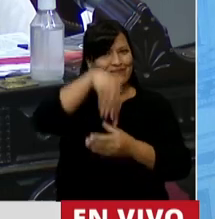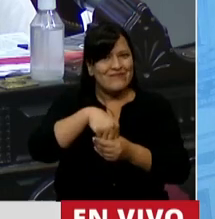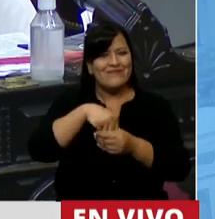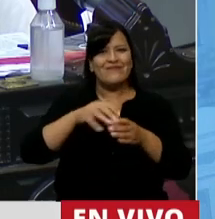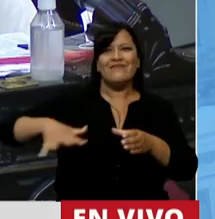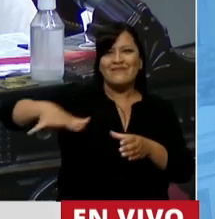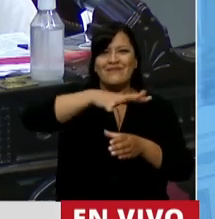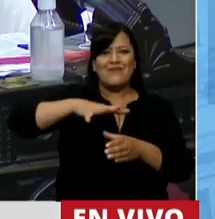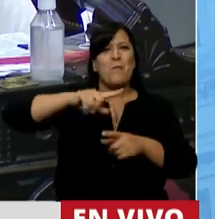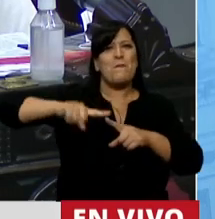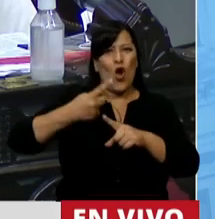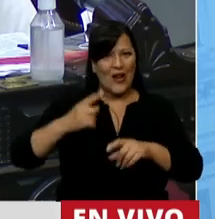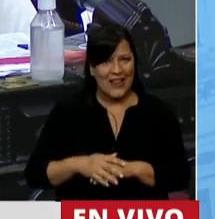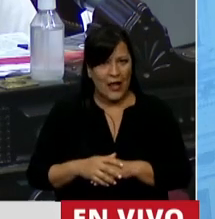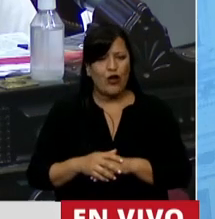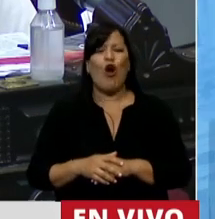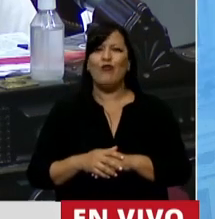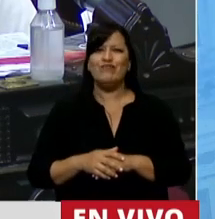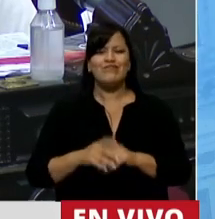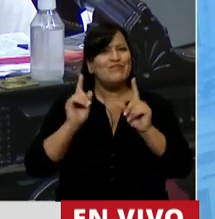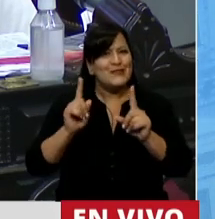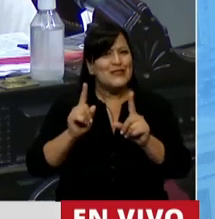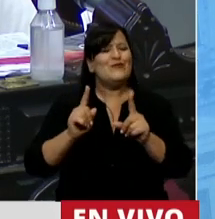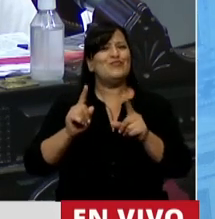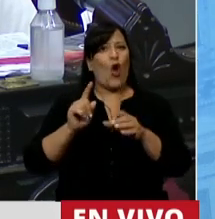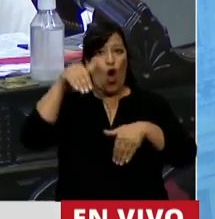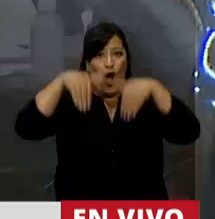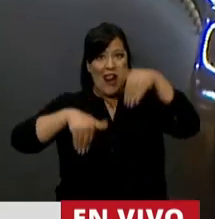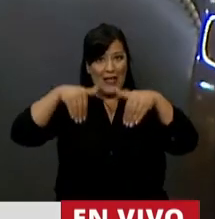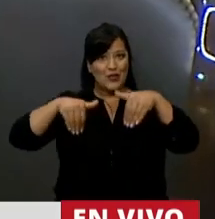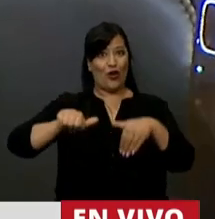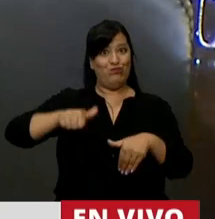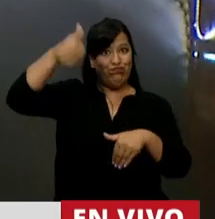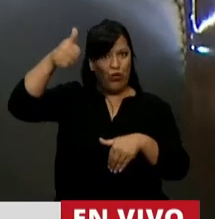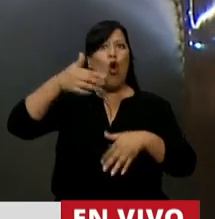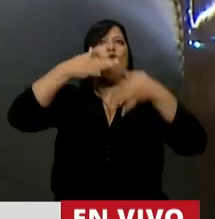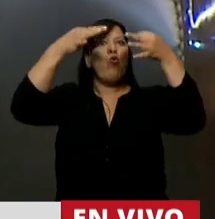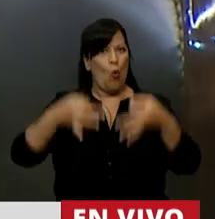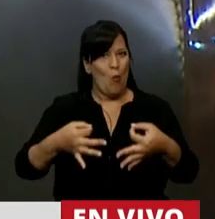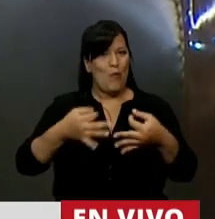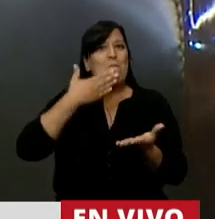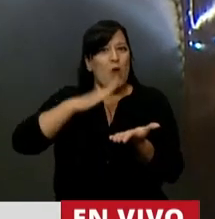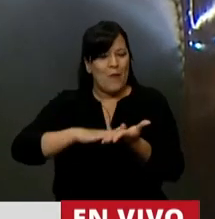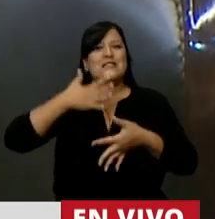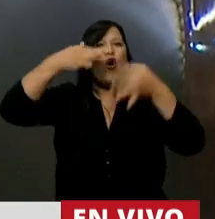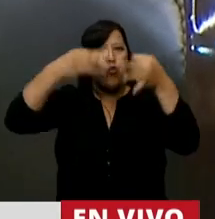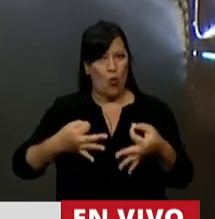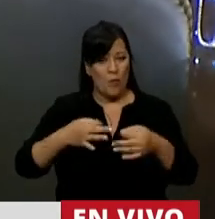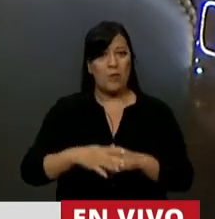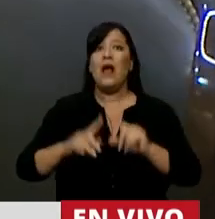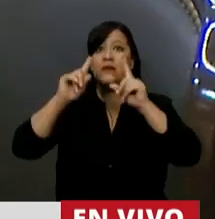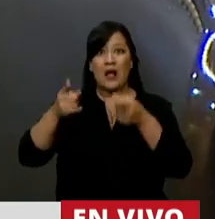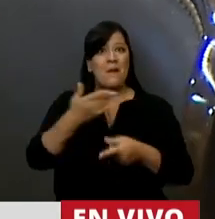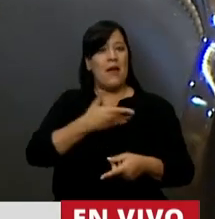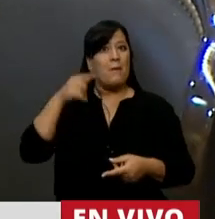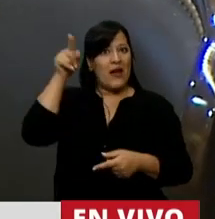un espacio político que cumple su contrato electoral. Y un Presidente que abre una